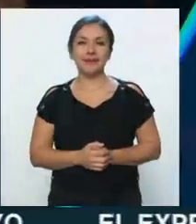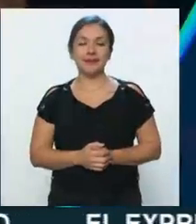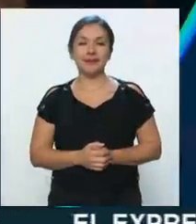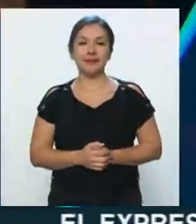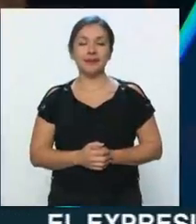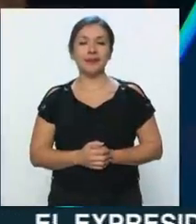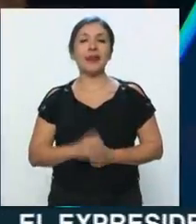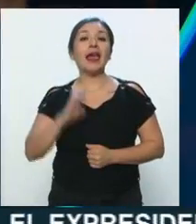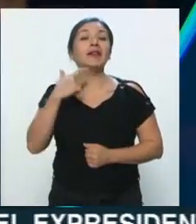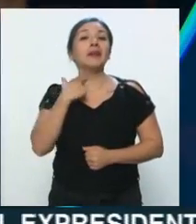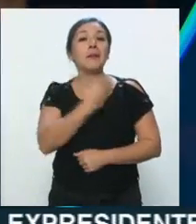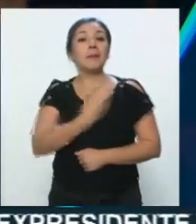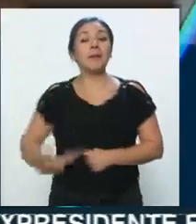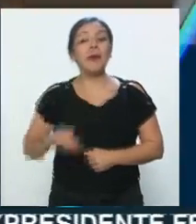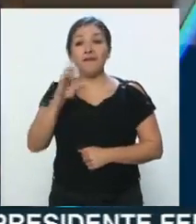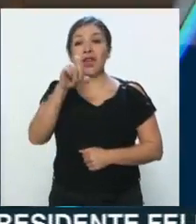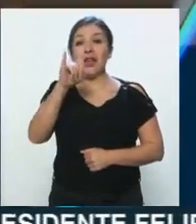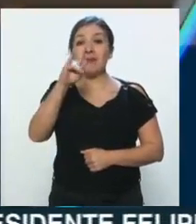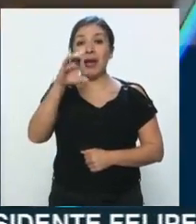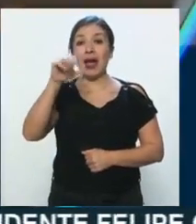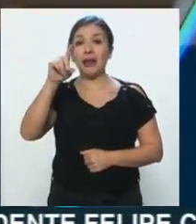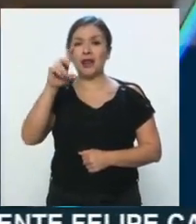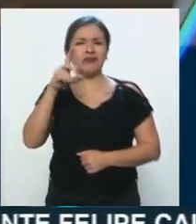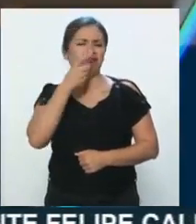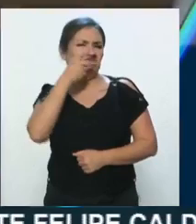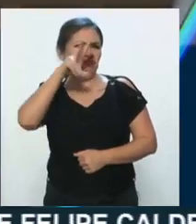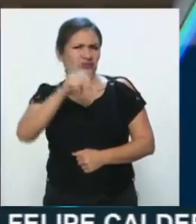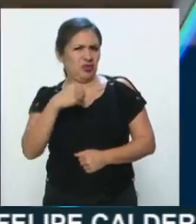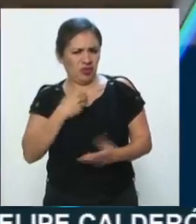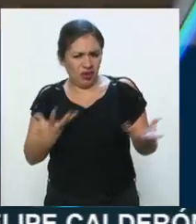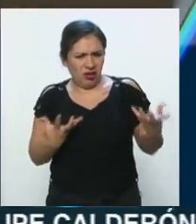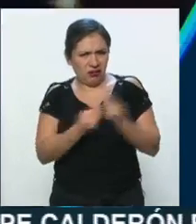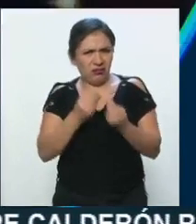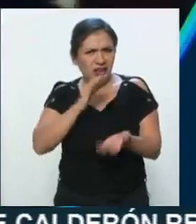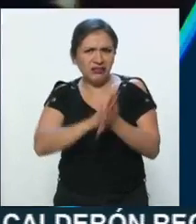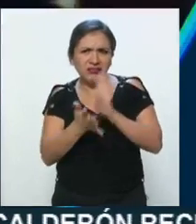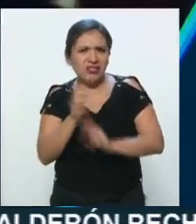Felipe Calderón niega de nuevo relación con el narcotráfico.